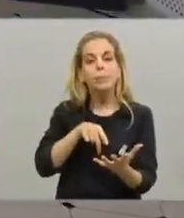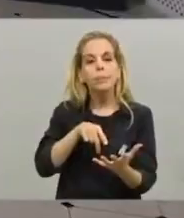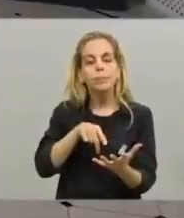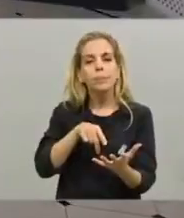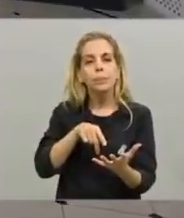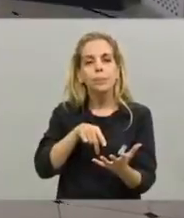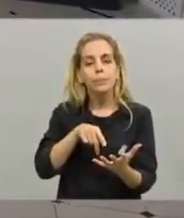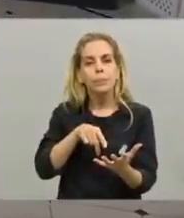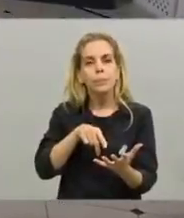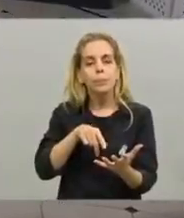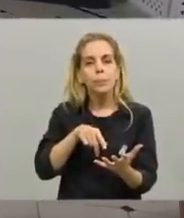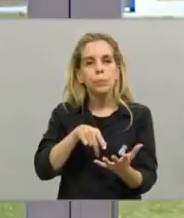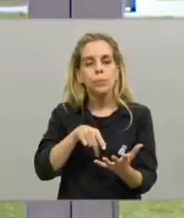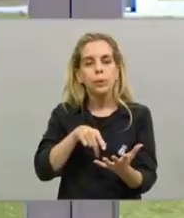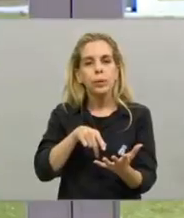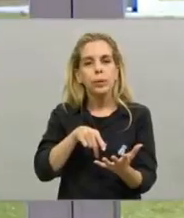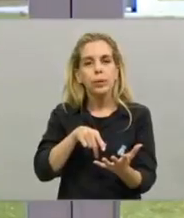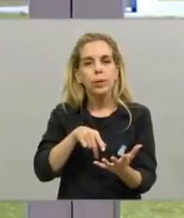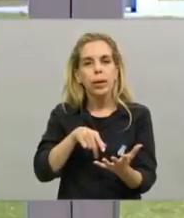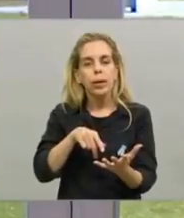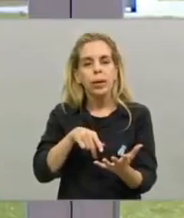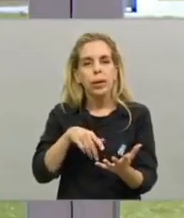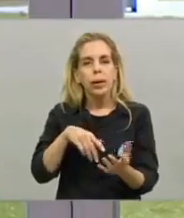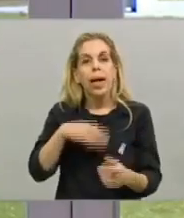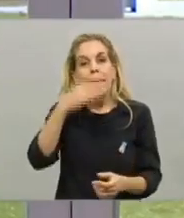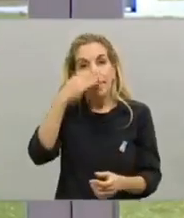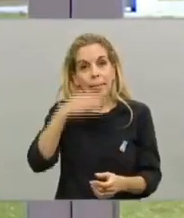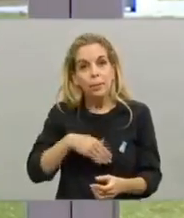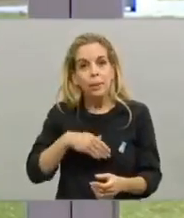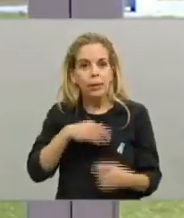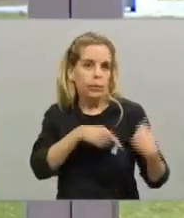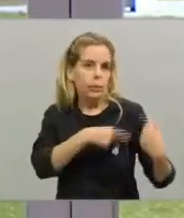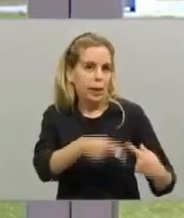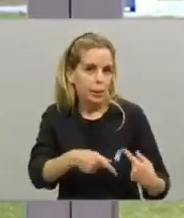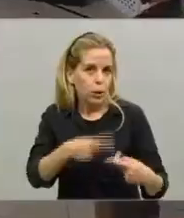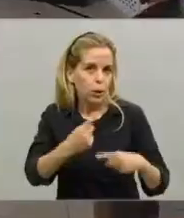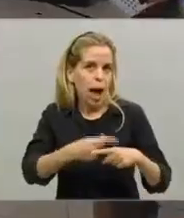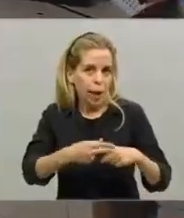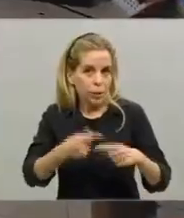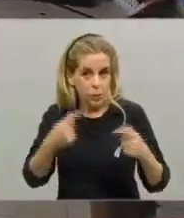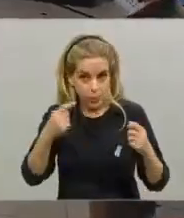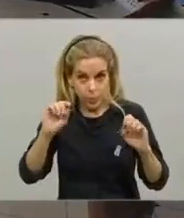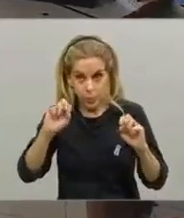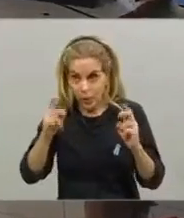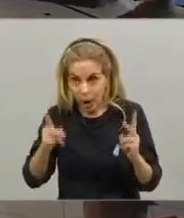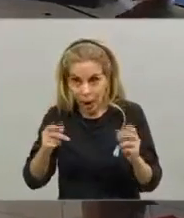después seguimos con todo. ¿Puede ser?